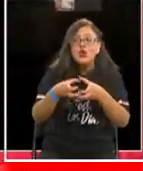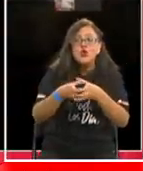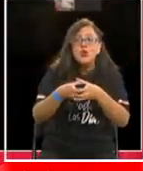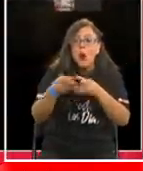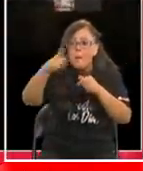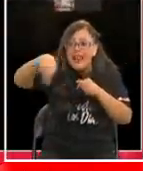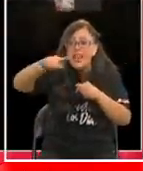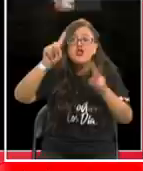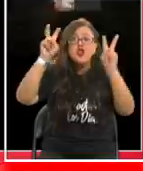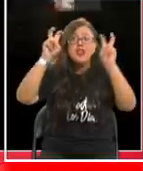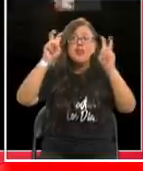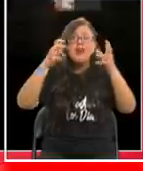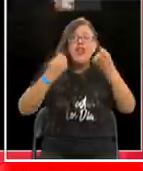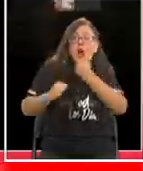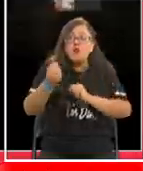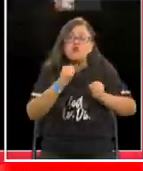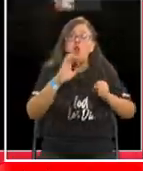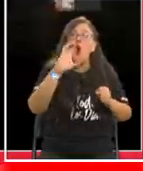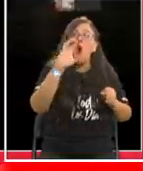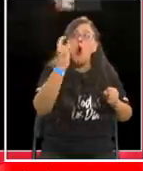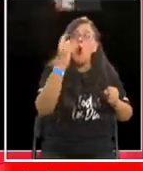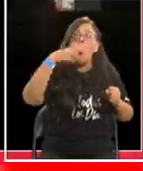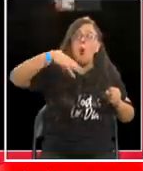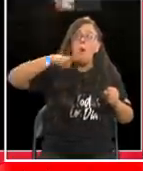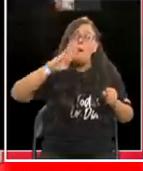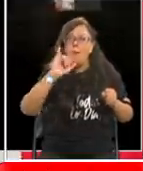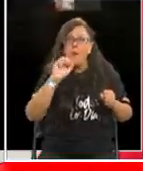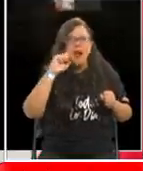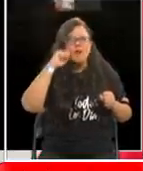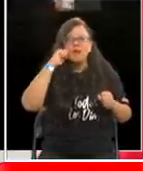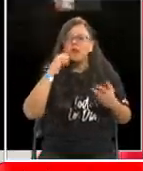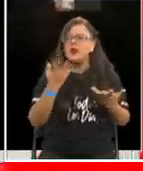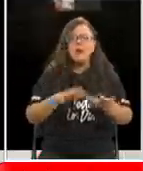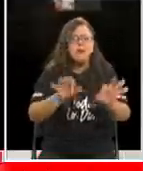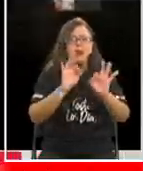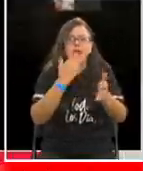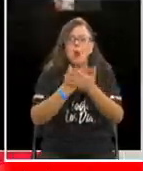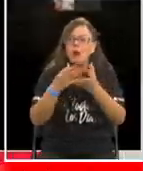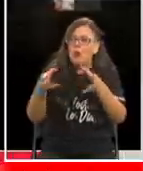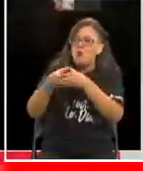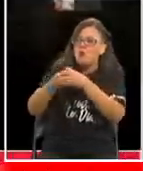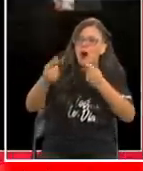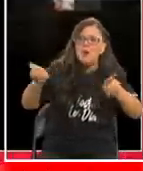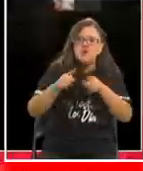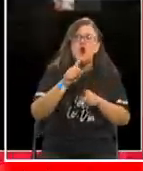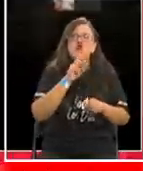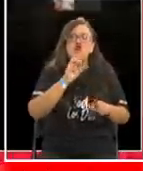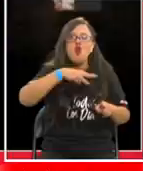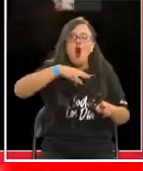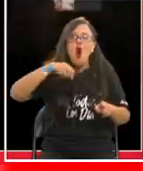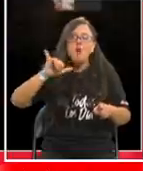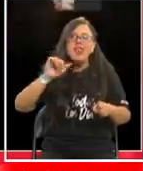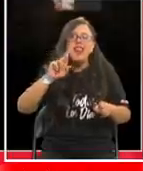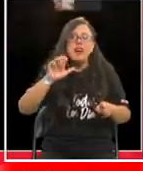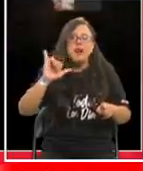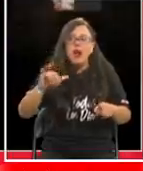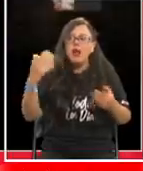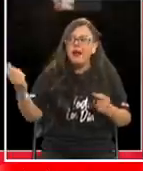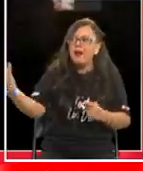cumbia es como su jaca. Entonces, que hayan llegado los Tommy Ray fue como un regalo del cielo. Sebastián,